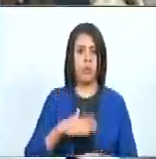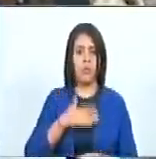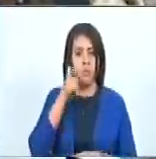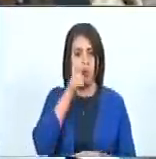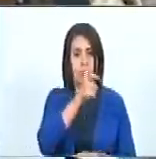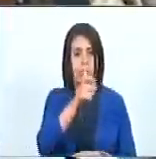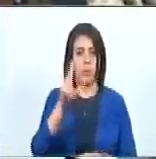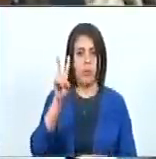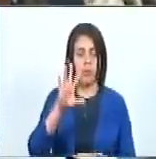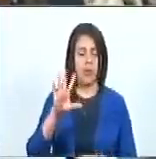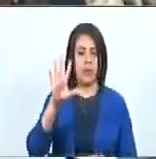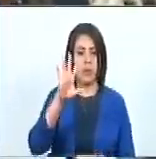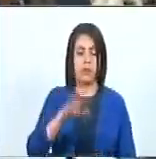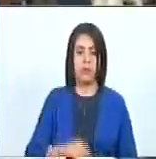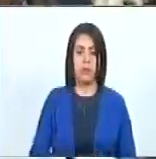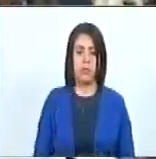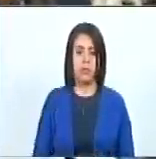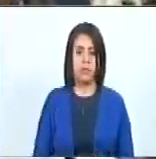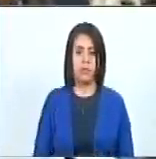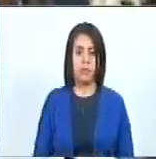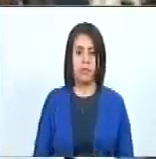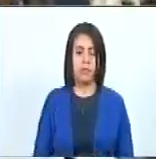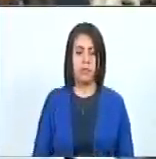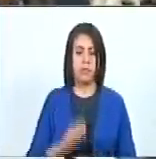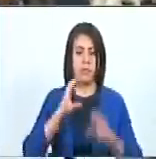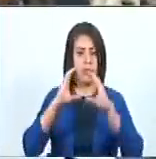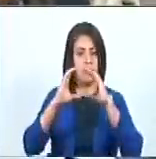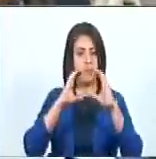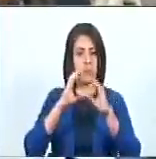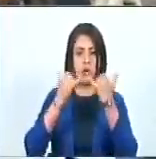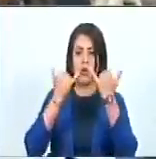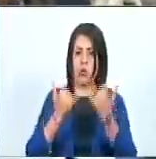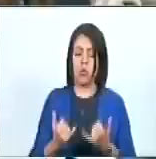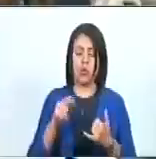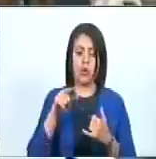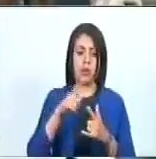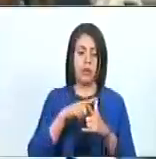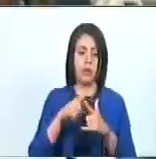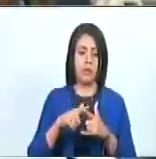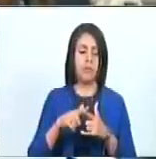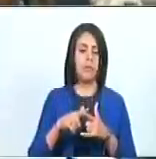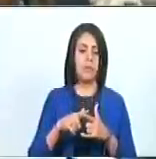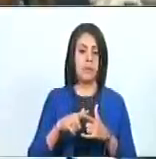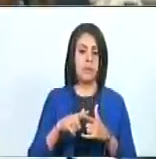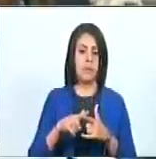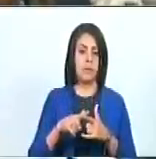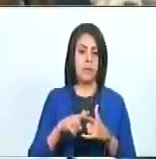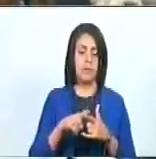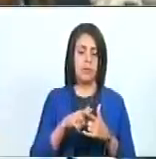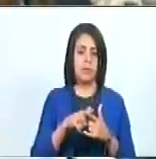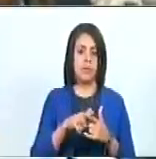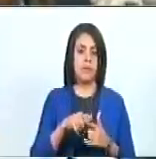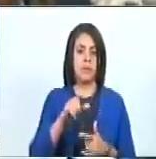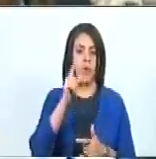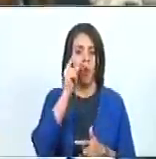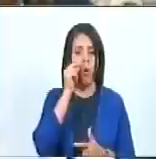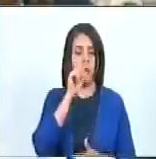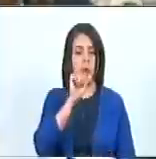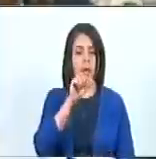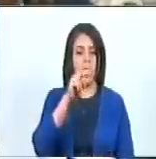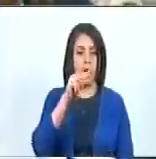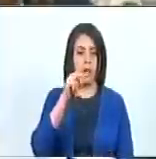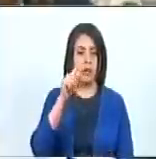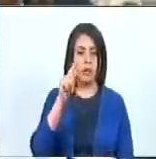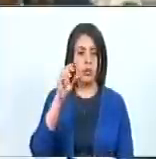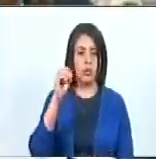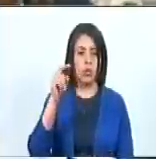pueblo de Venezuela. En un comunicado reciente de estado, el ciudadano Anthony Blake, en su